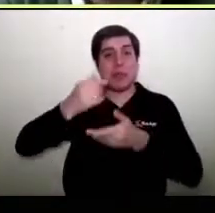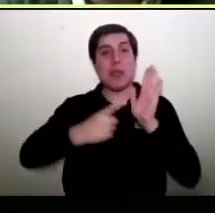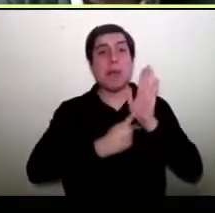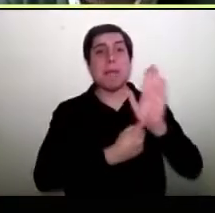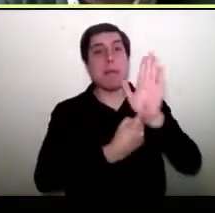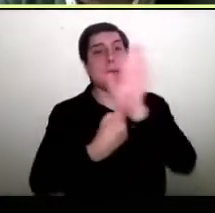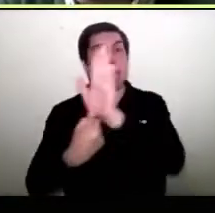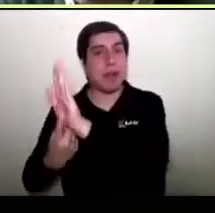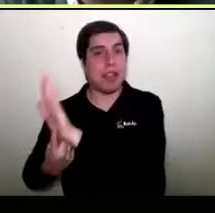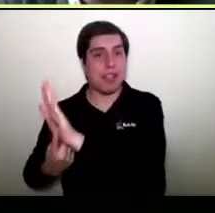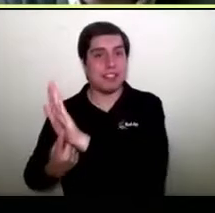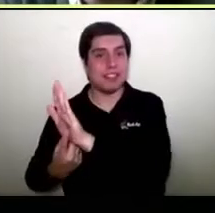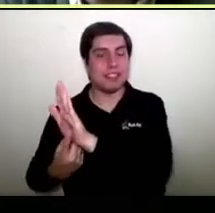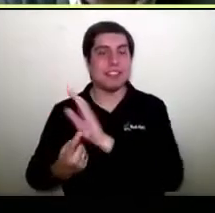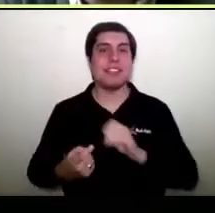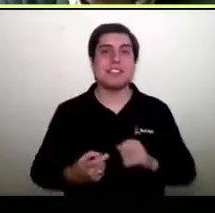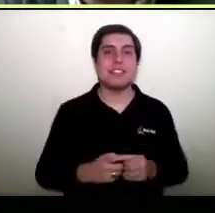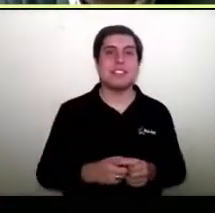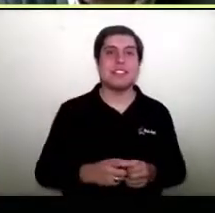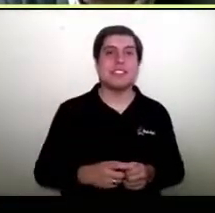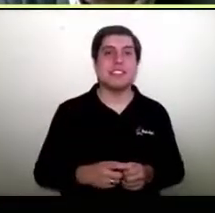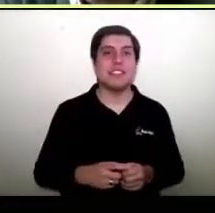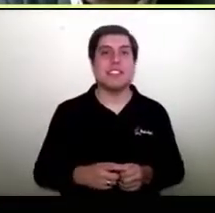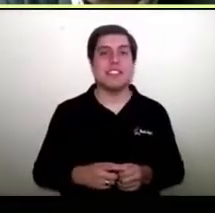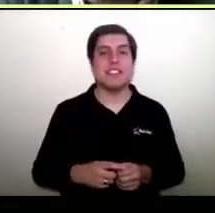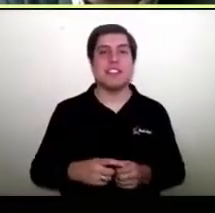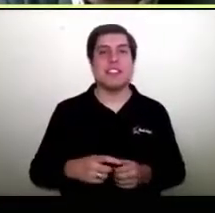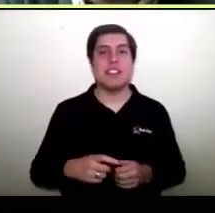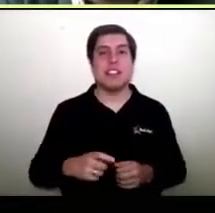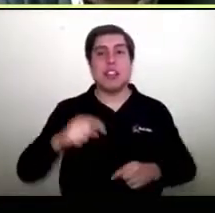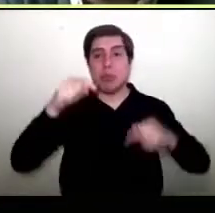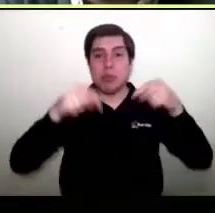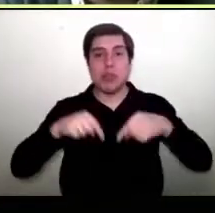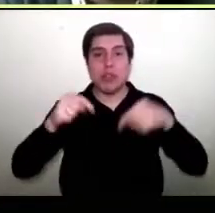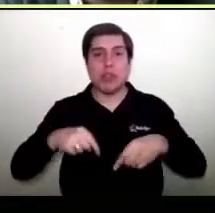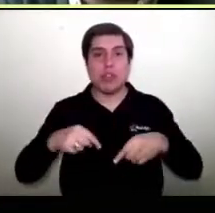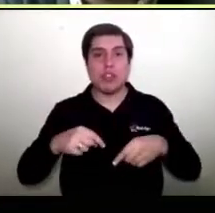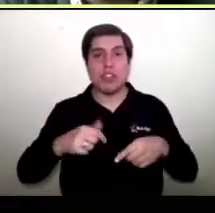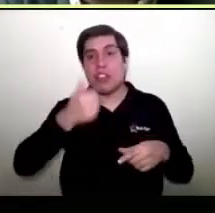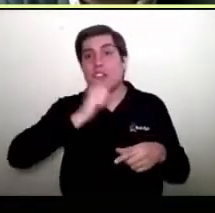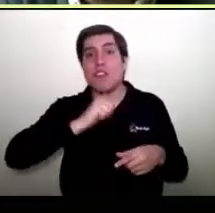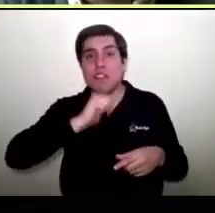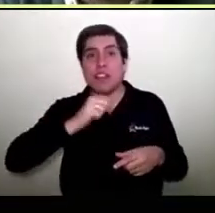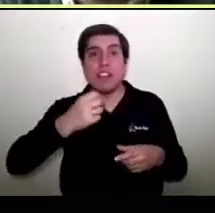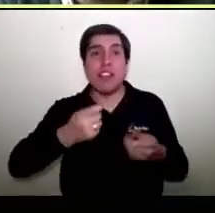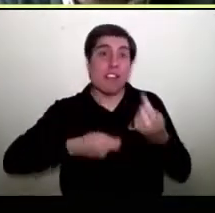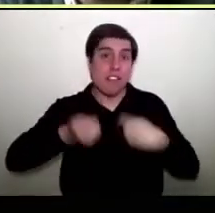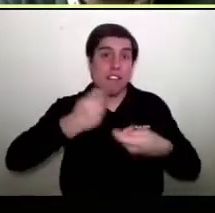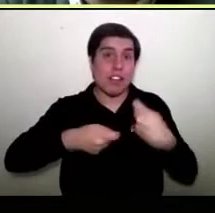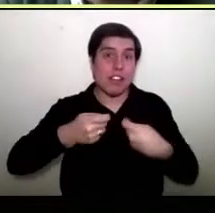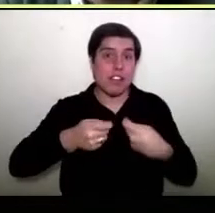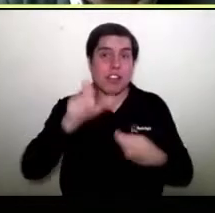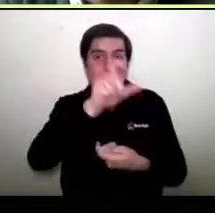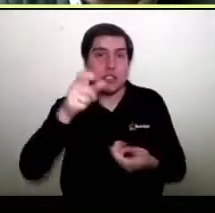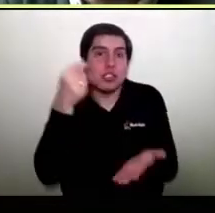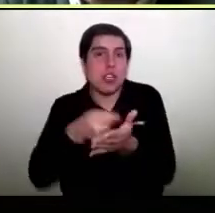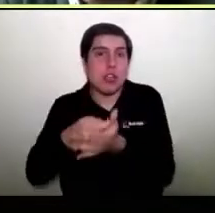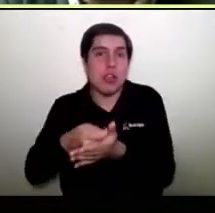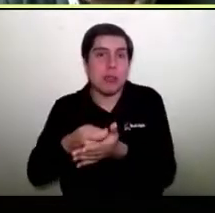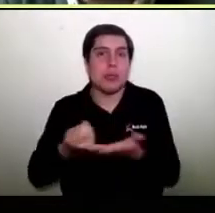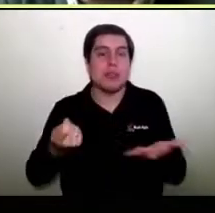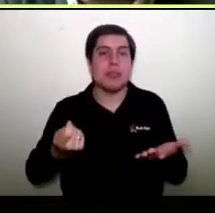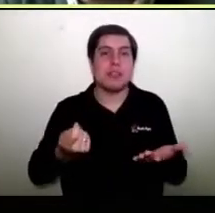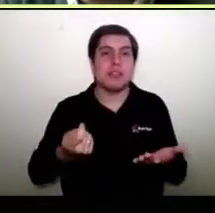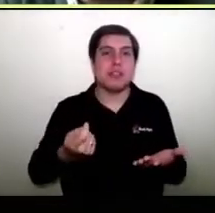tener el derecho a la visibilidad, el derecho a muchas cosas que hoy día necesitamos, que es vender, que es que nos compren, que es la gente